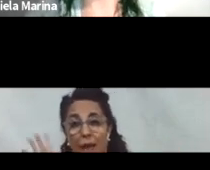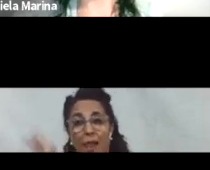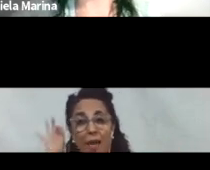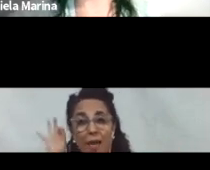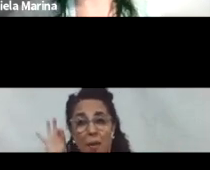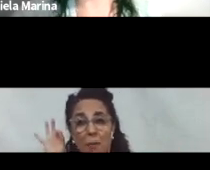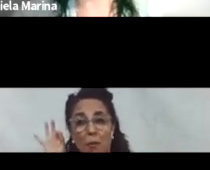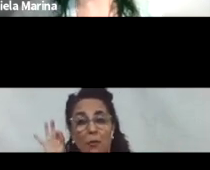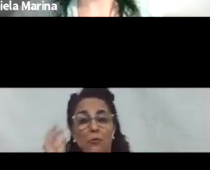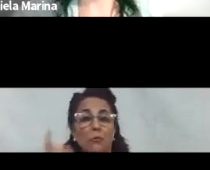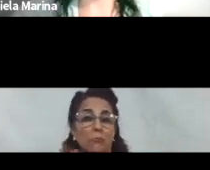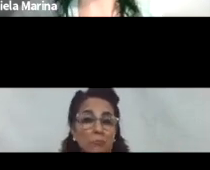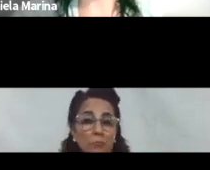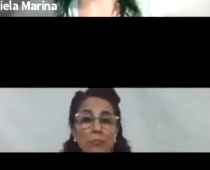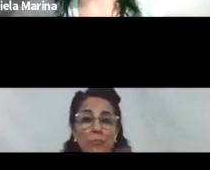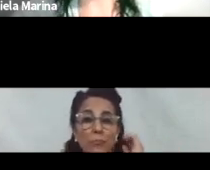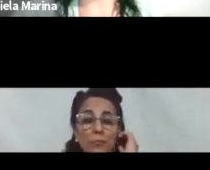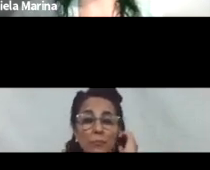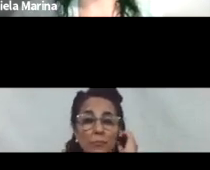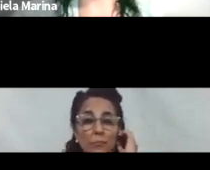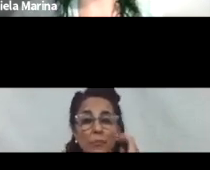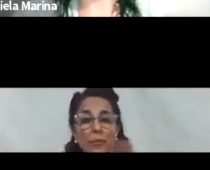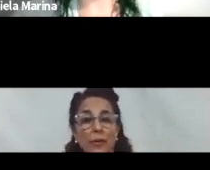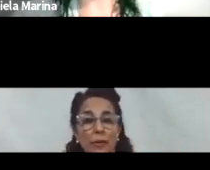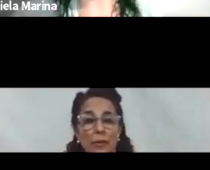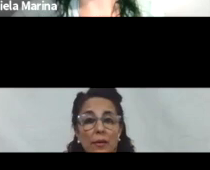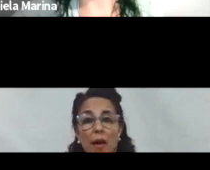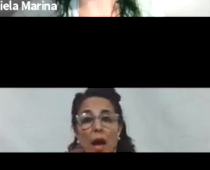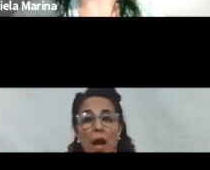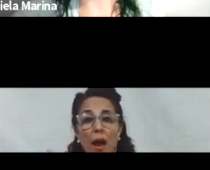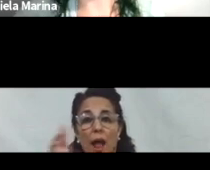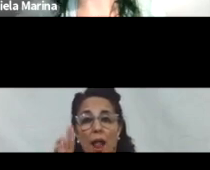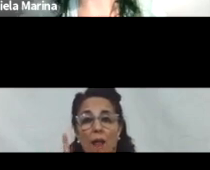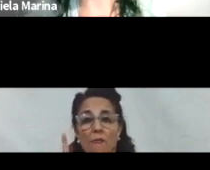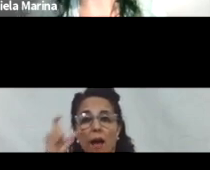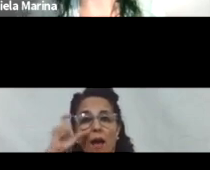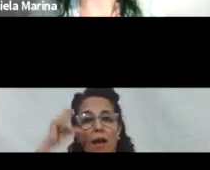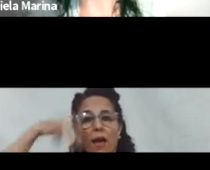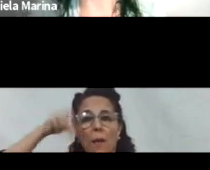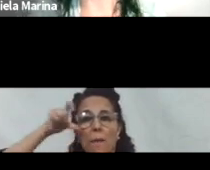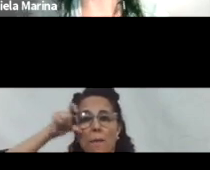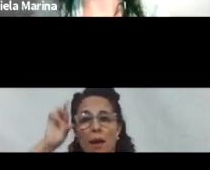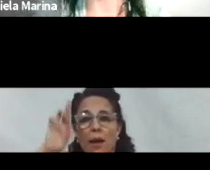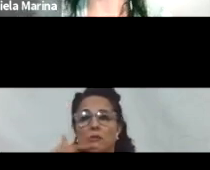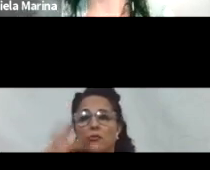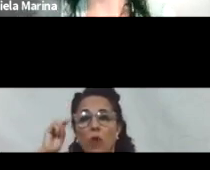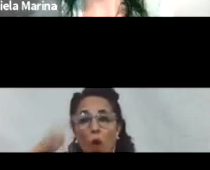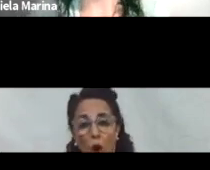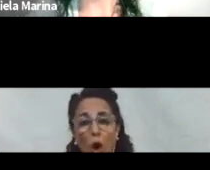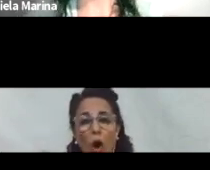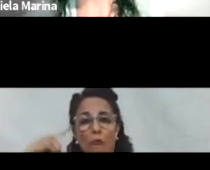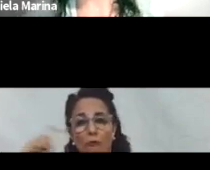Es una frase de Ralph Walden Emerson, un escritor, filósofo y poeta estadounidense.